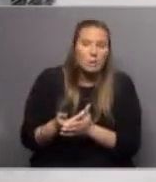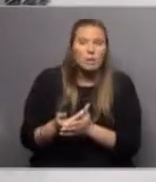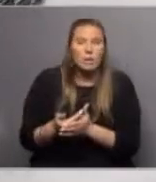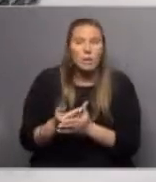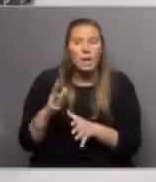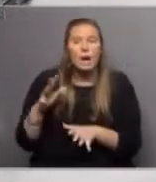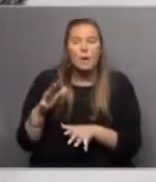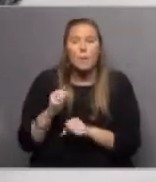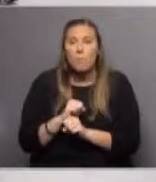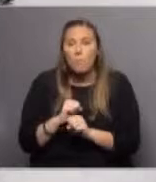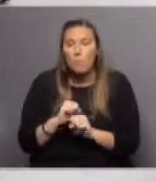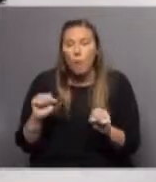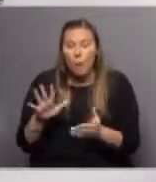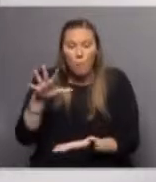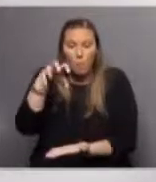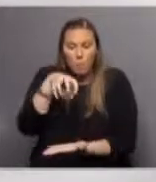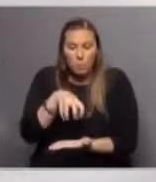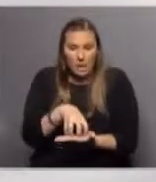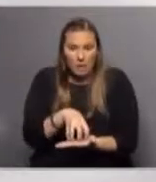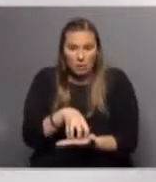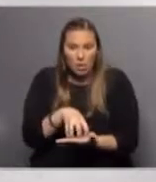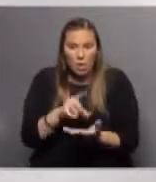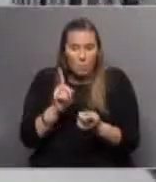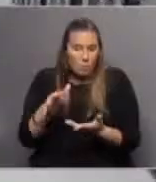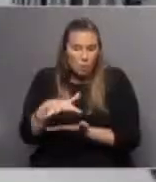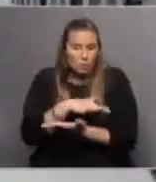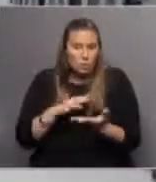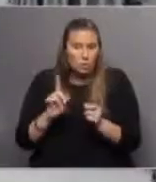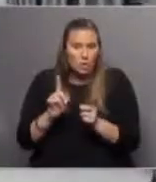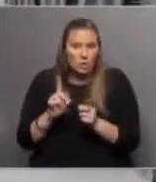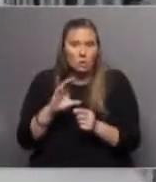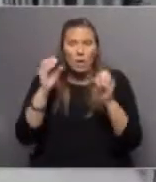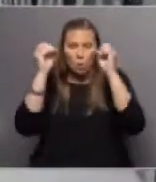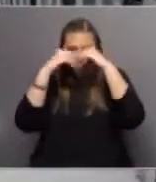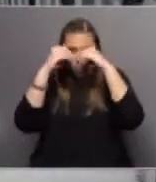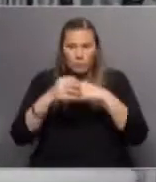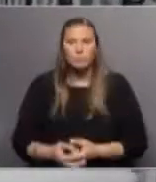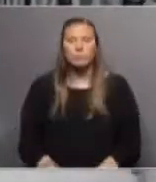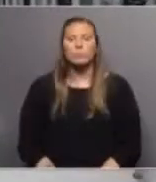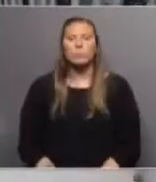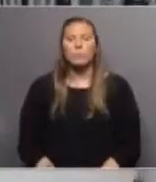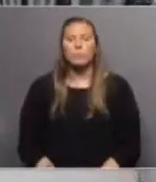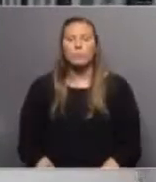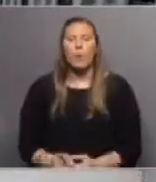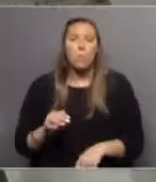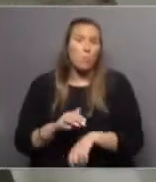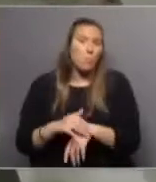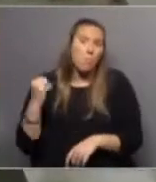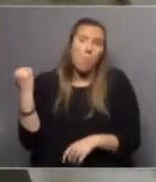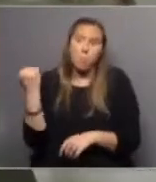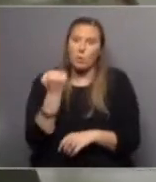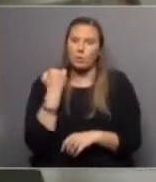adquisición de un predio dentro de la zona franca por parte de Google. Un hito muy importante